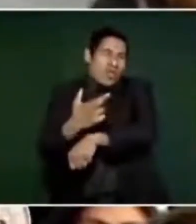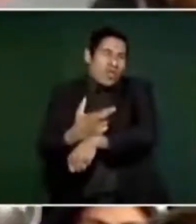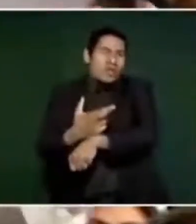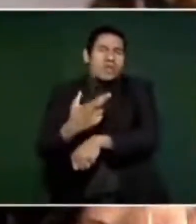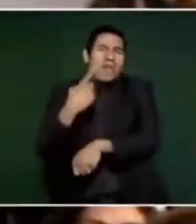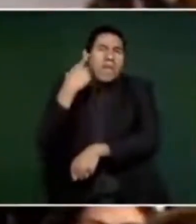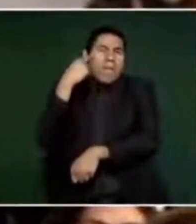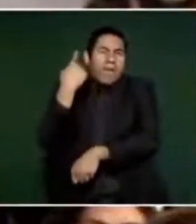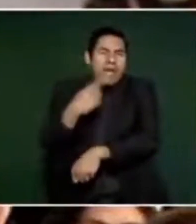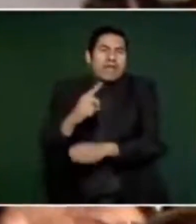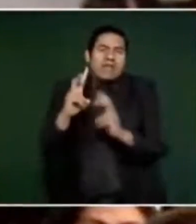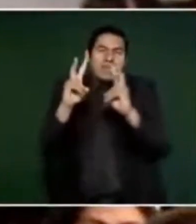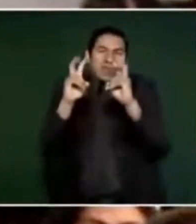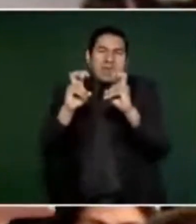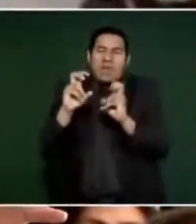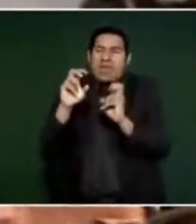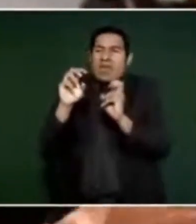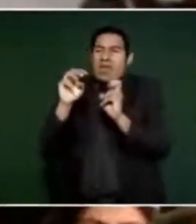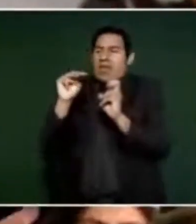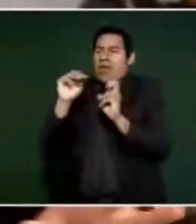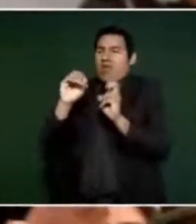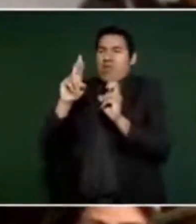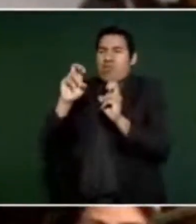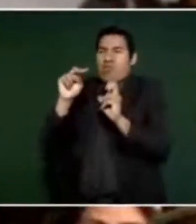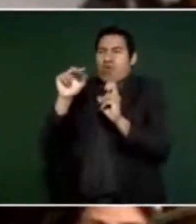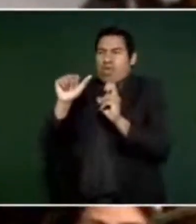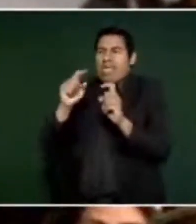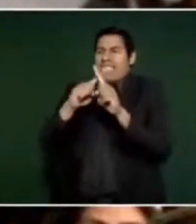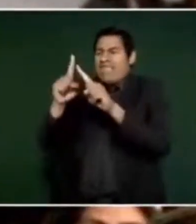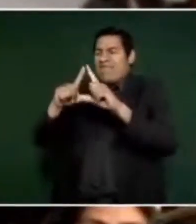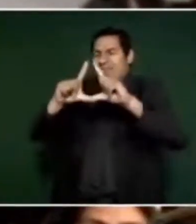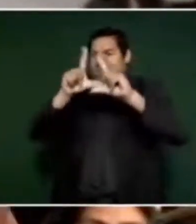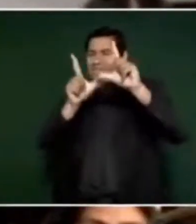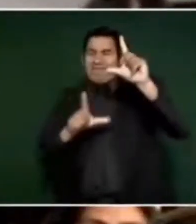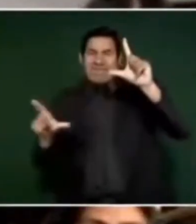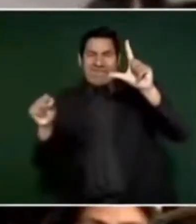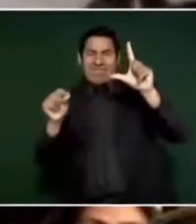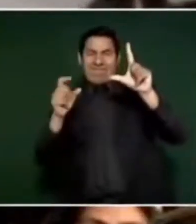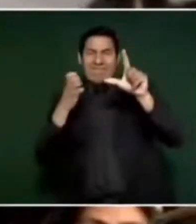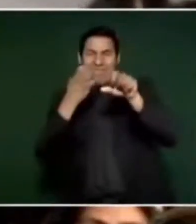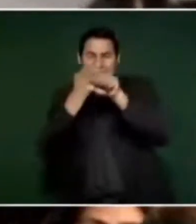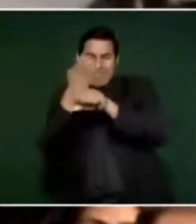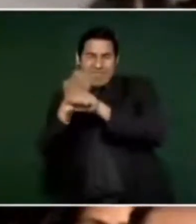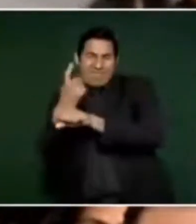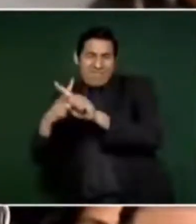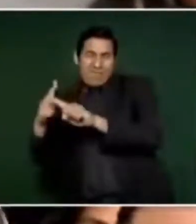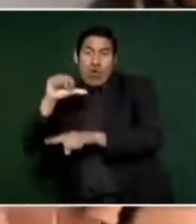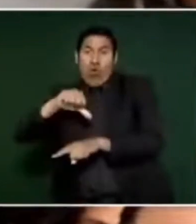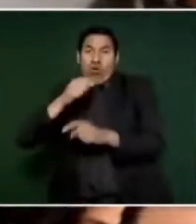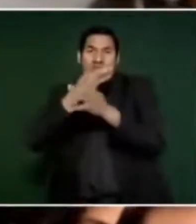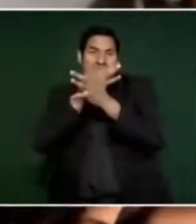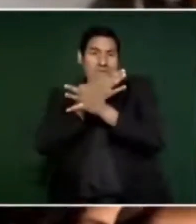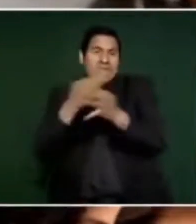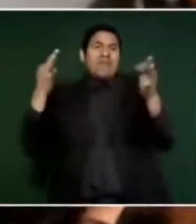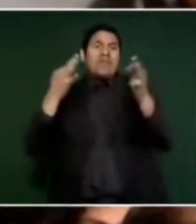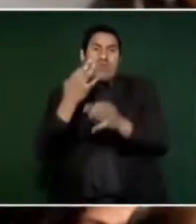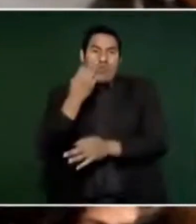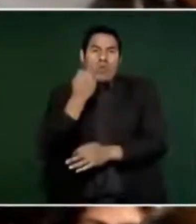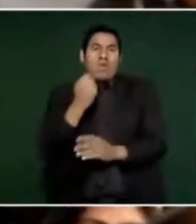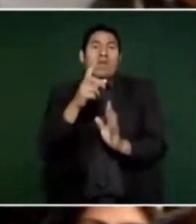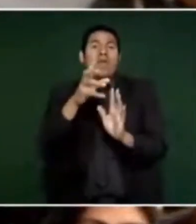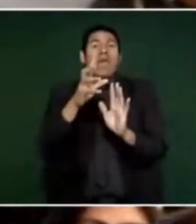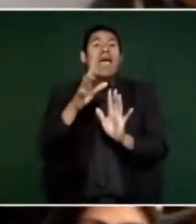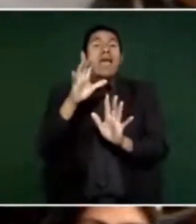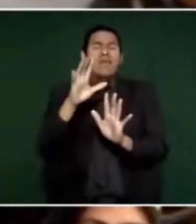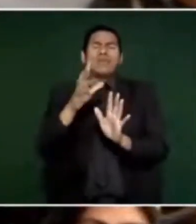en los estados, en los diversos estados de la República. Le pregunto esto, presidente, en el marco que el día